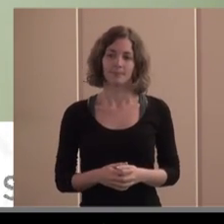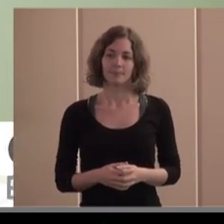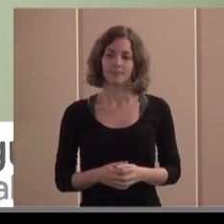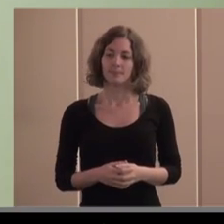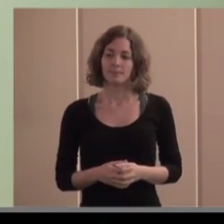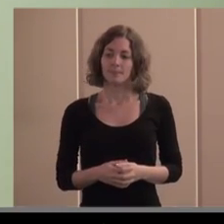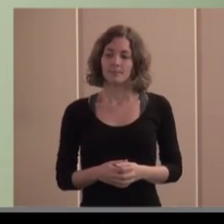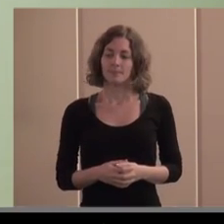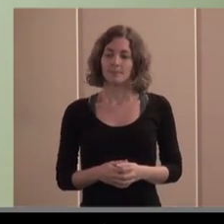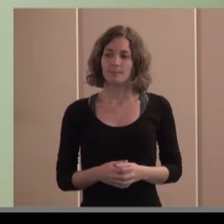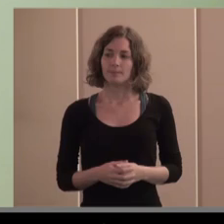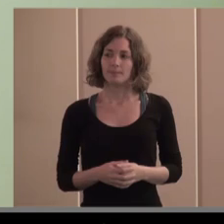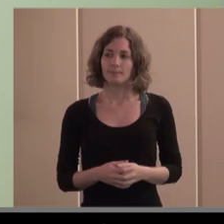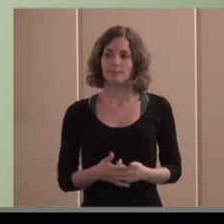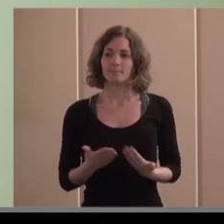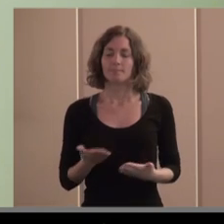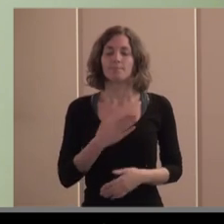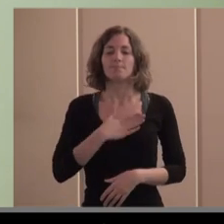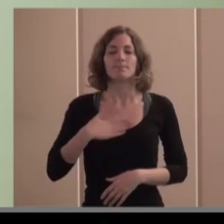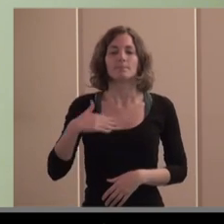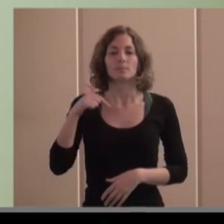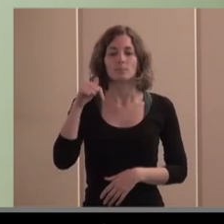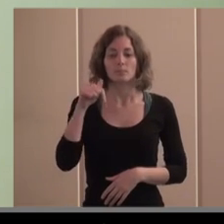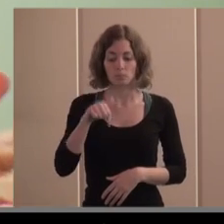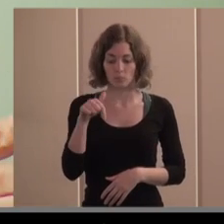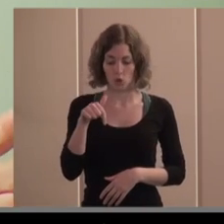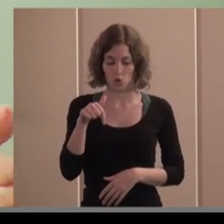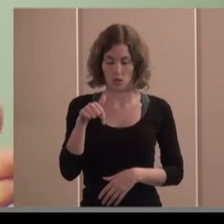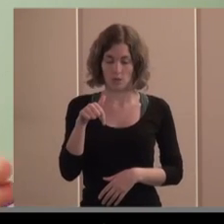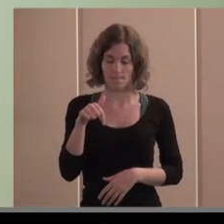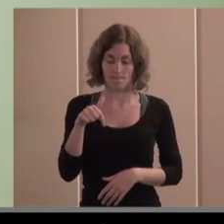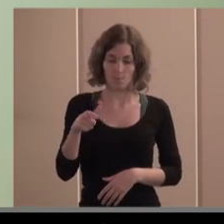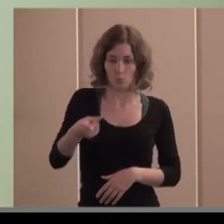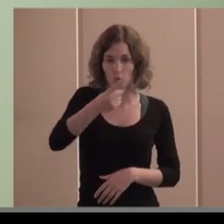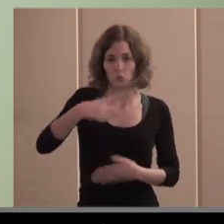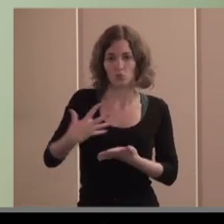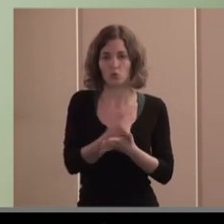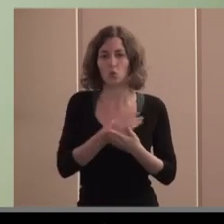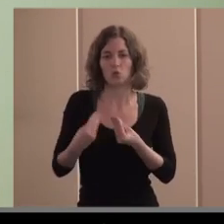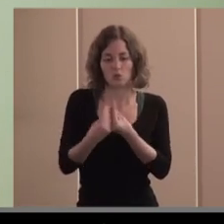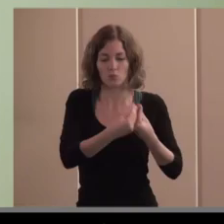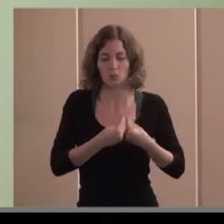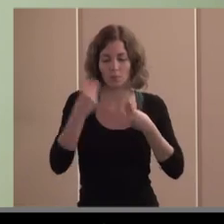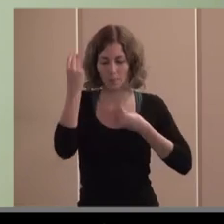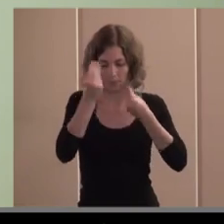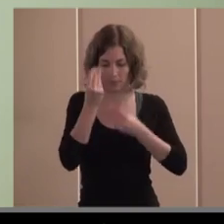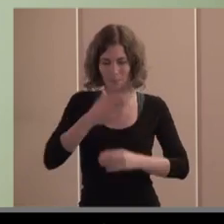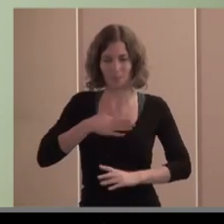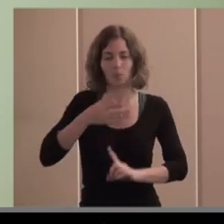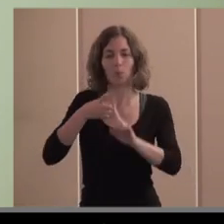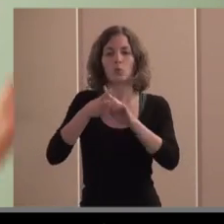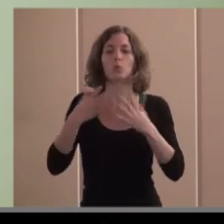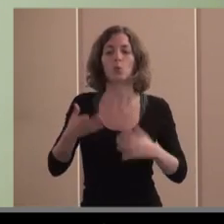aquí pues de alguna manera intentar que pensemos juntos el objetivo para mí no es que hoy